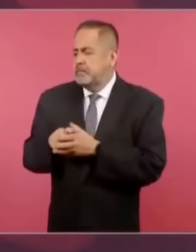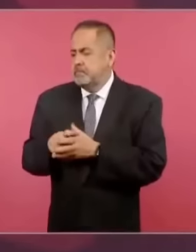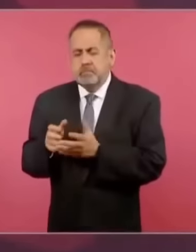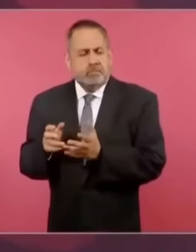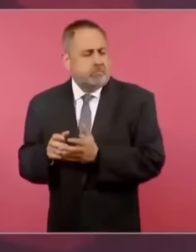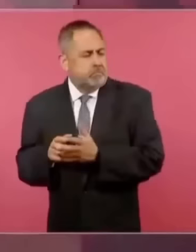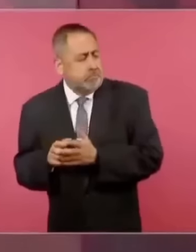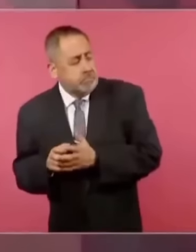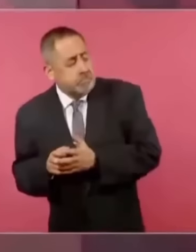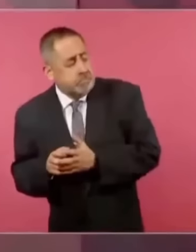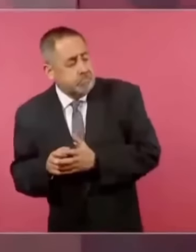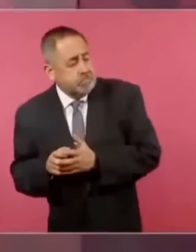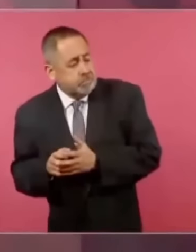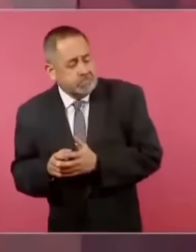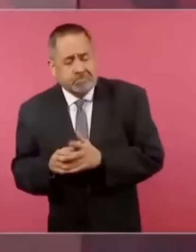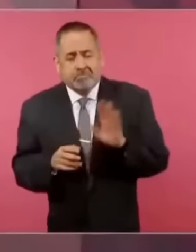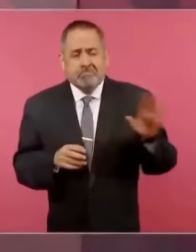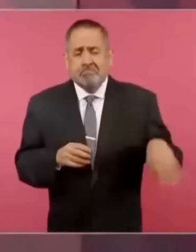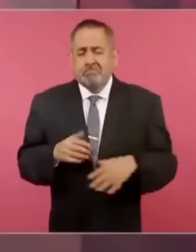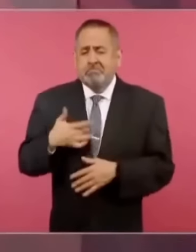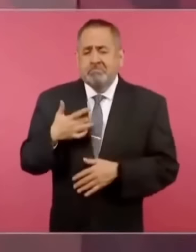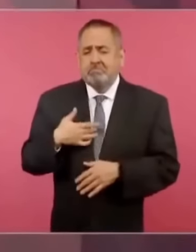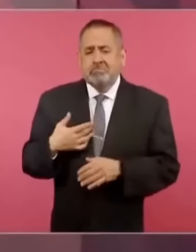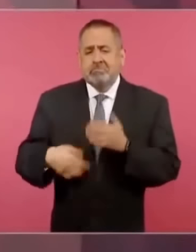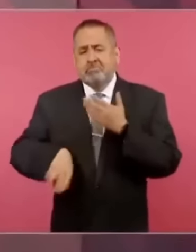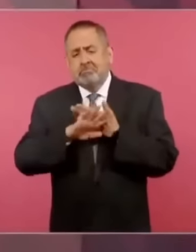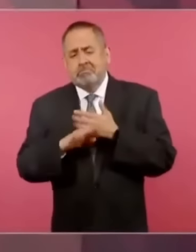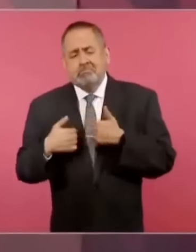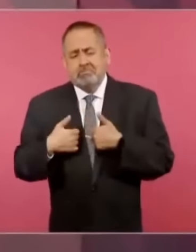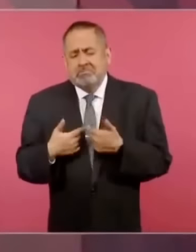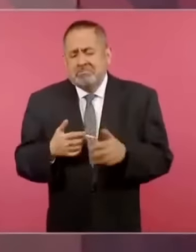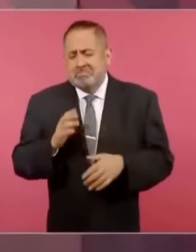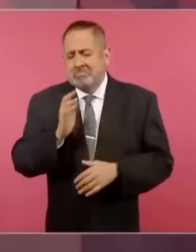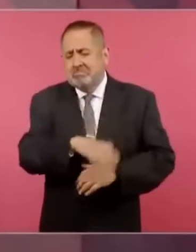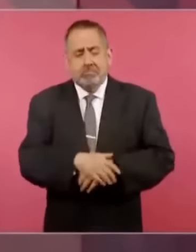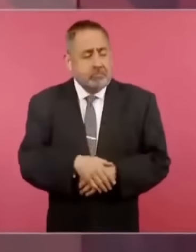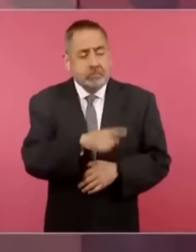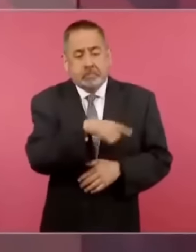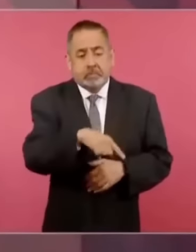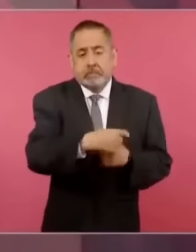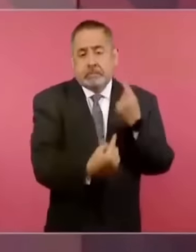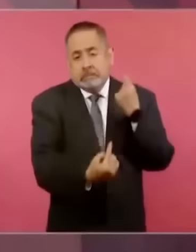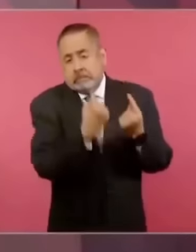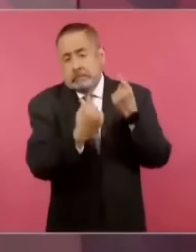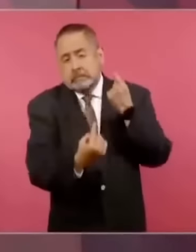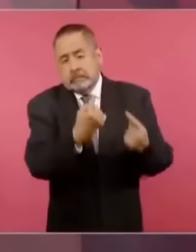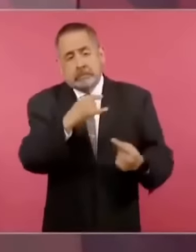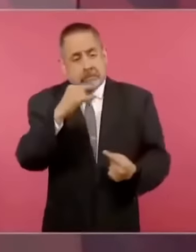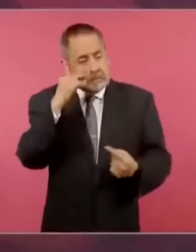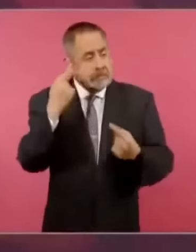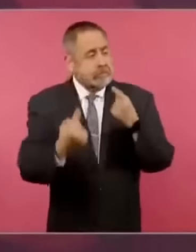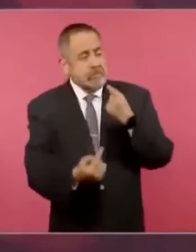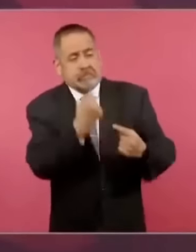de ese enojo, a quienes insultan más es a nosotros,